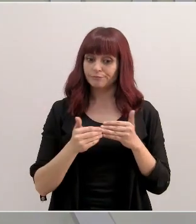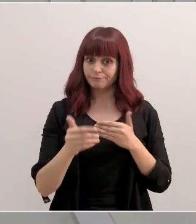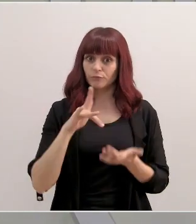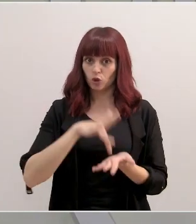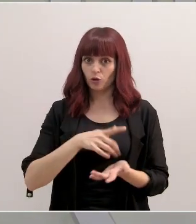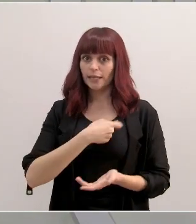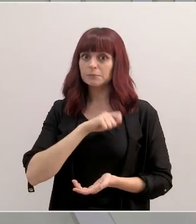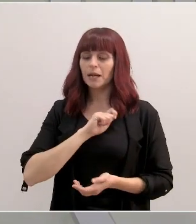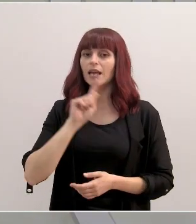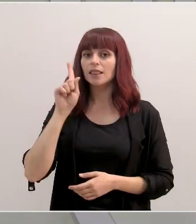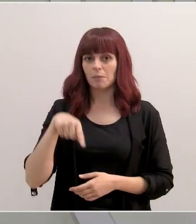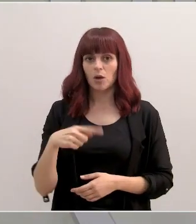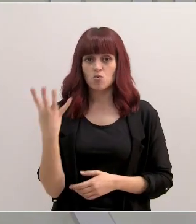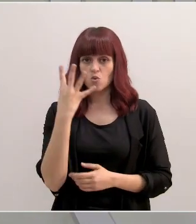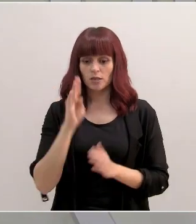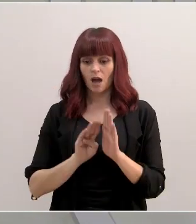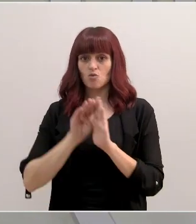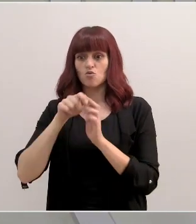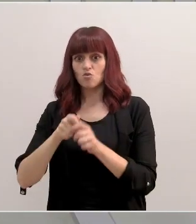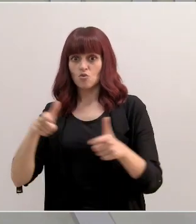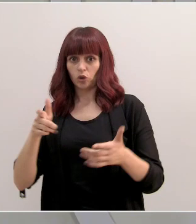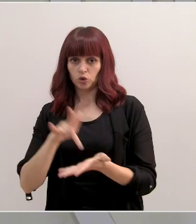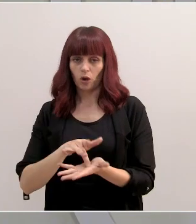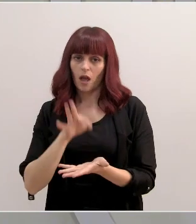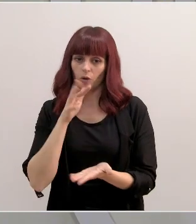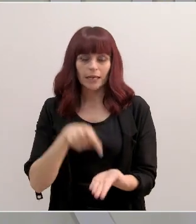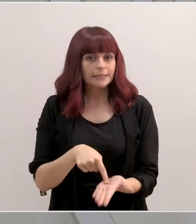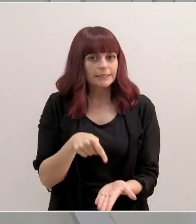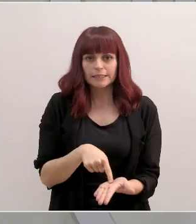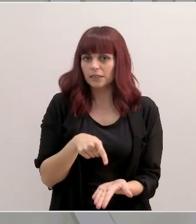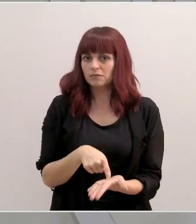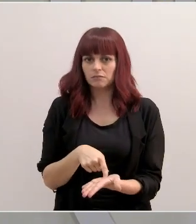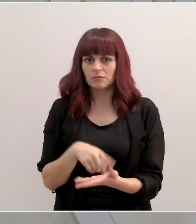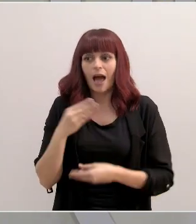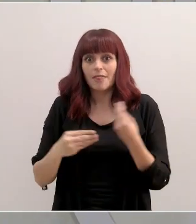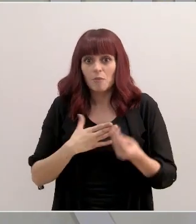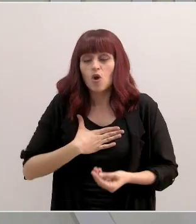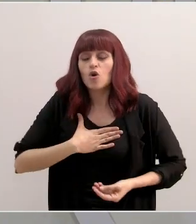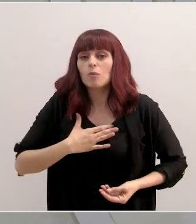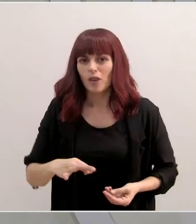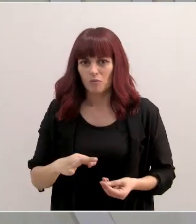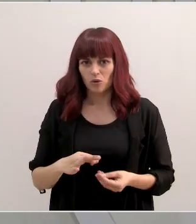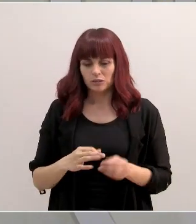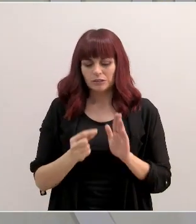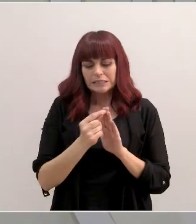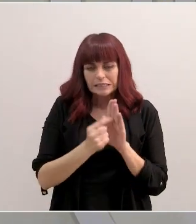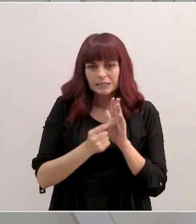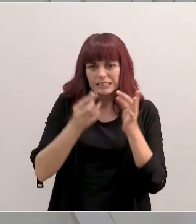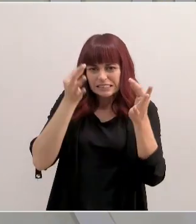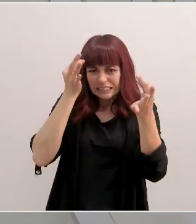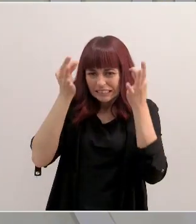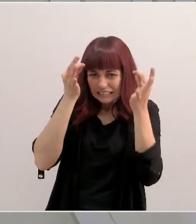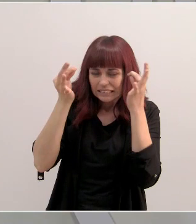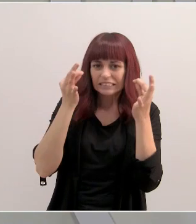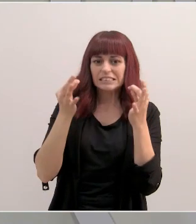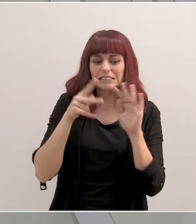España y, por tanto, tengamos esa cuarta ola y tenemos que ser exigentes. Hacemos lo que buenamente podemos, medimos con precisión todas